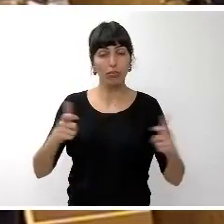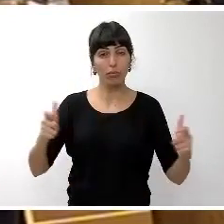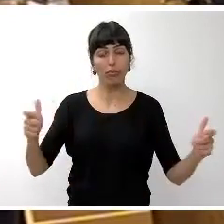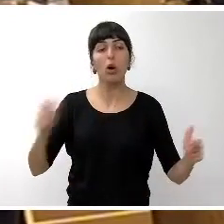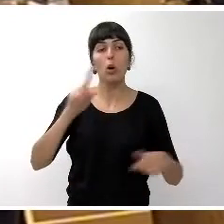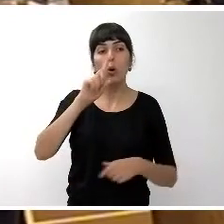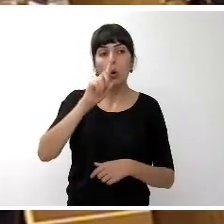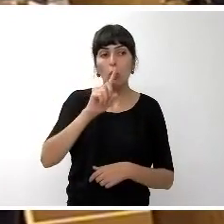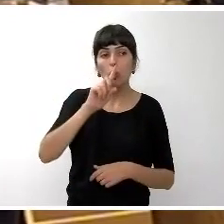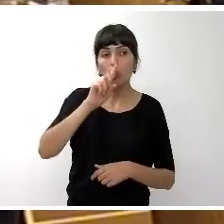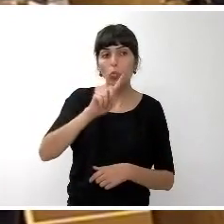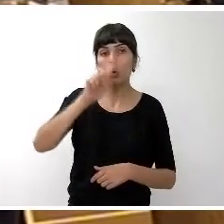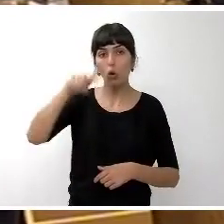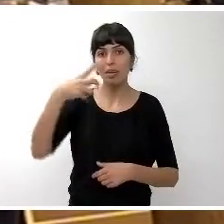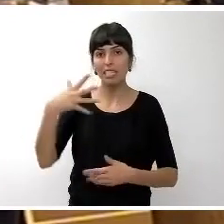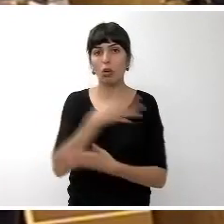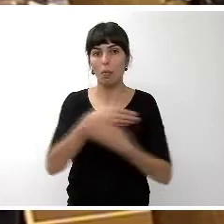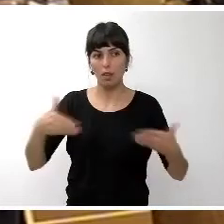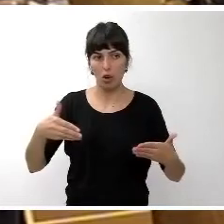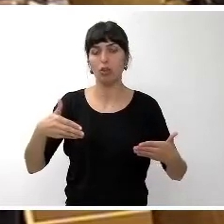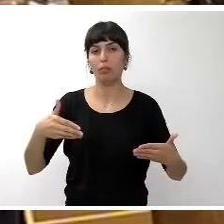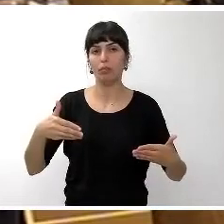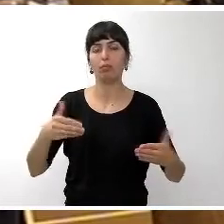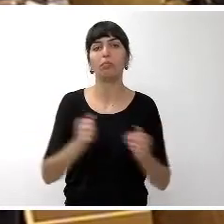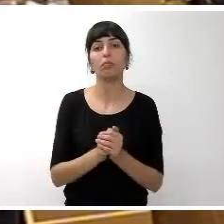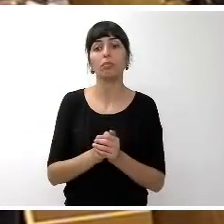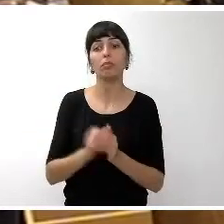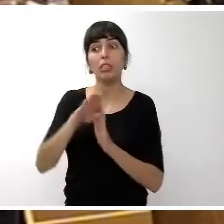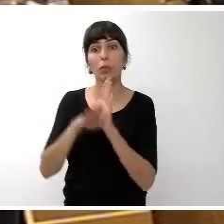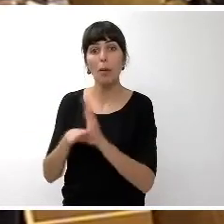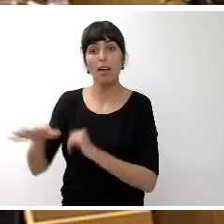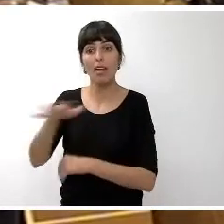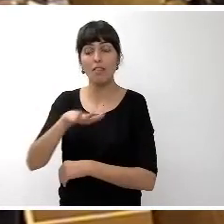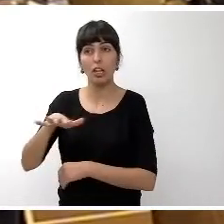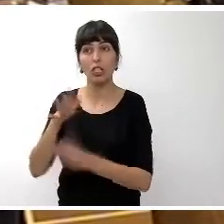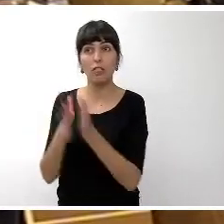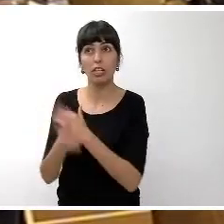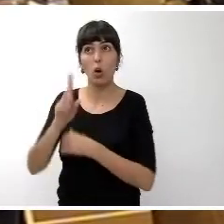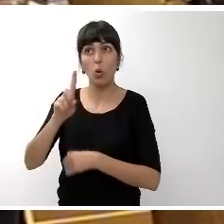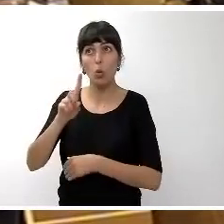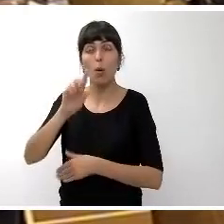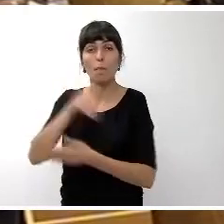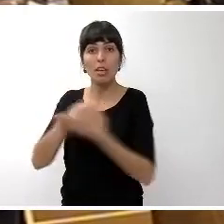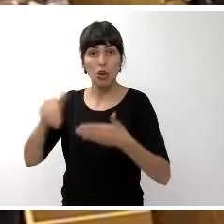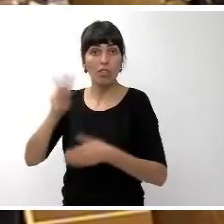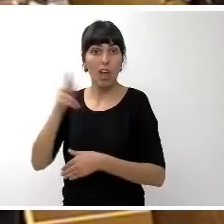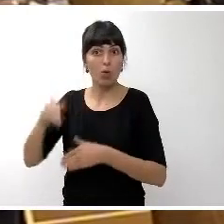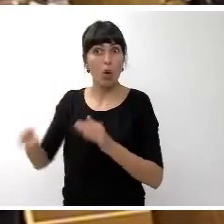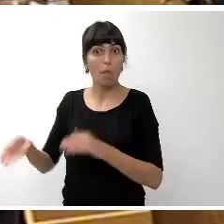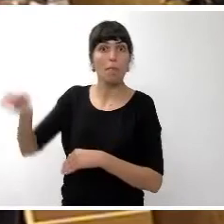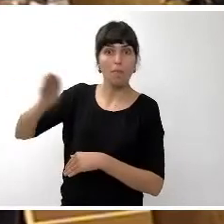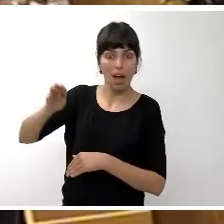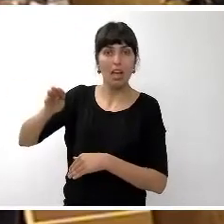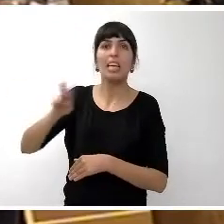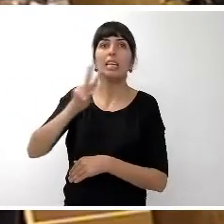el programa de barrios por el empleo tendría un millón de euros más el próximo año y se aplicaría en 25